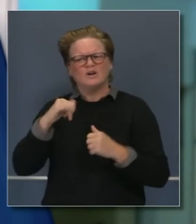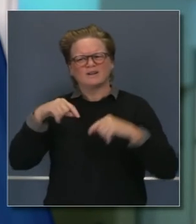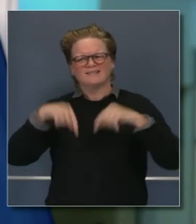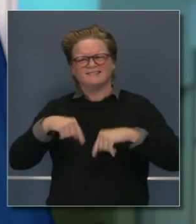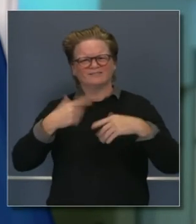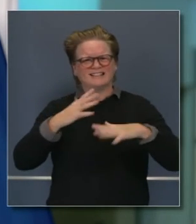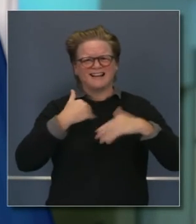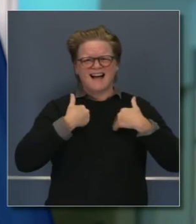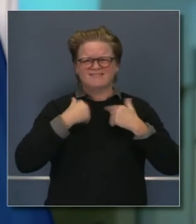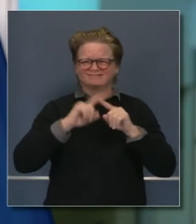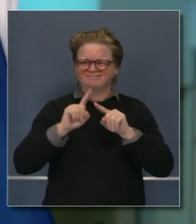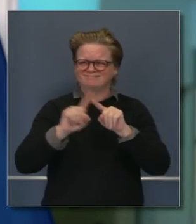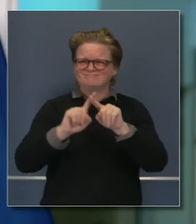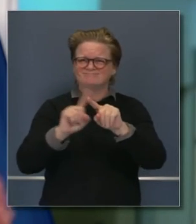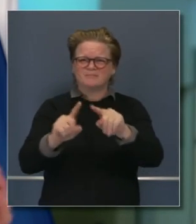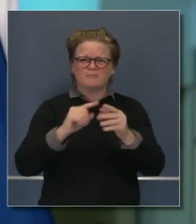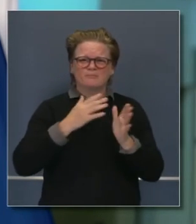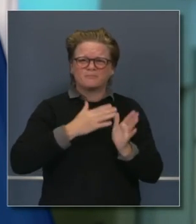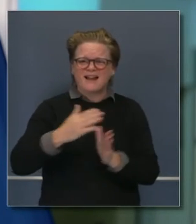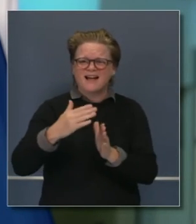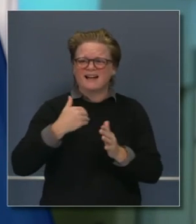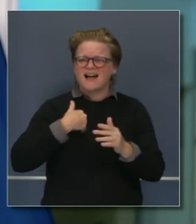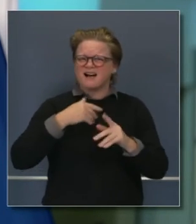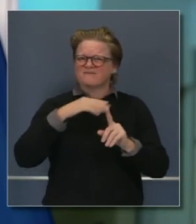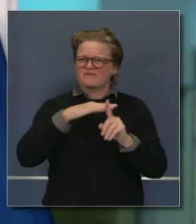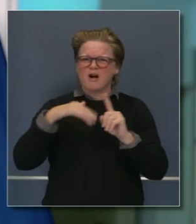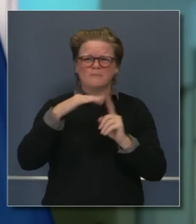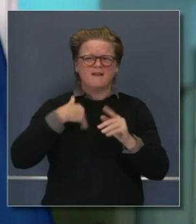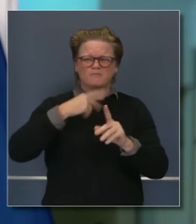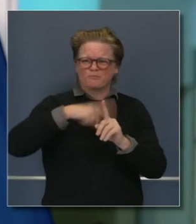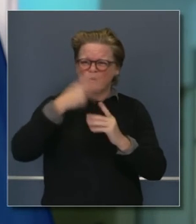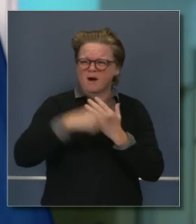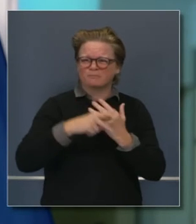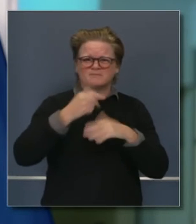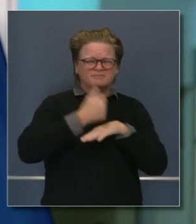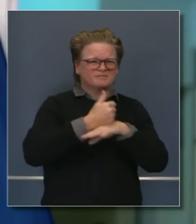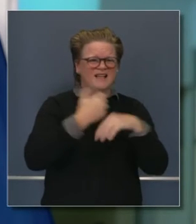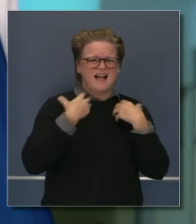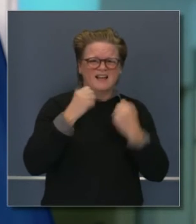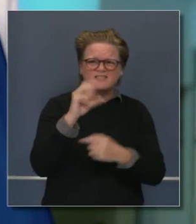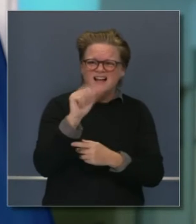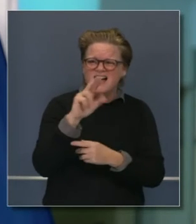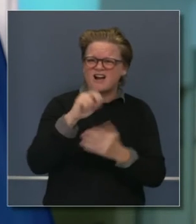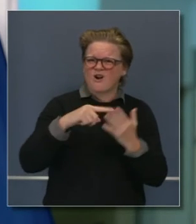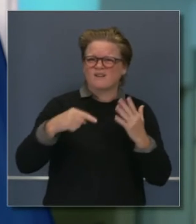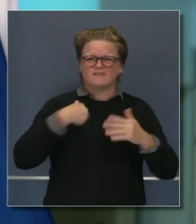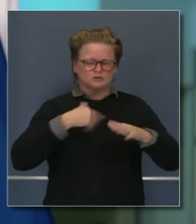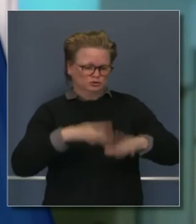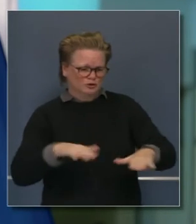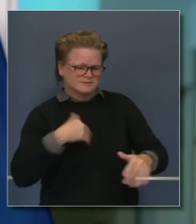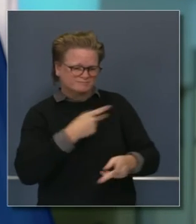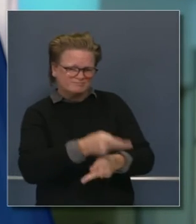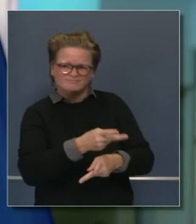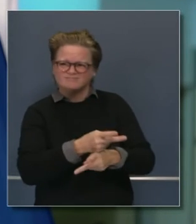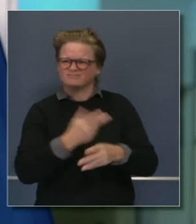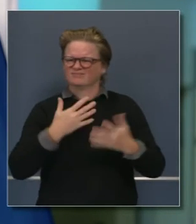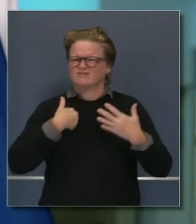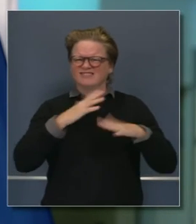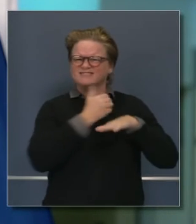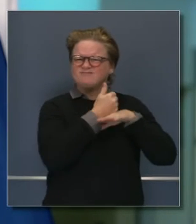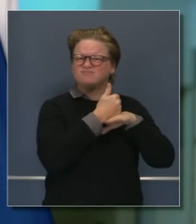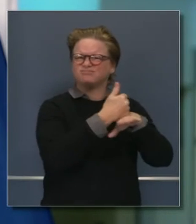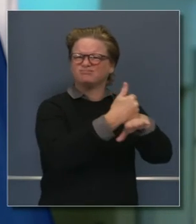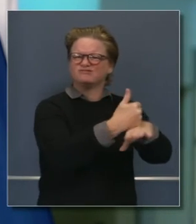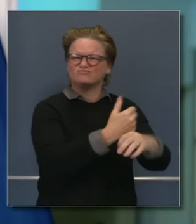esfuerzos que luego han sido acogidos nacionalmente. Así que esto es algo emocionante. un momento, una